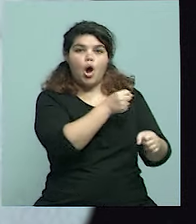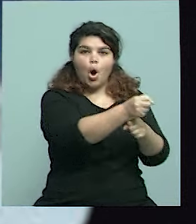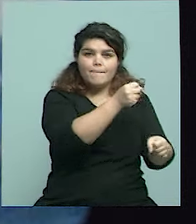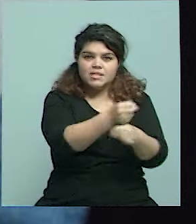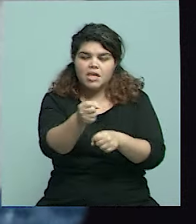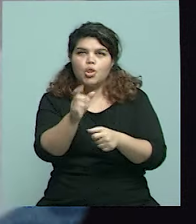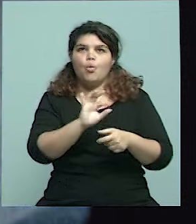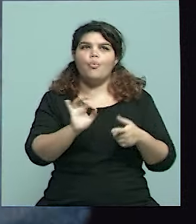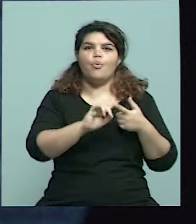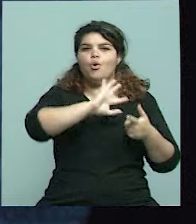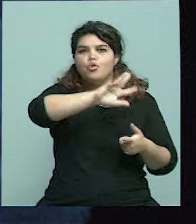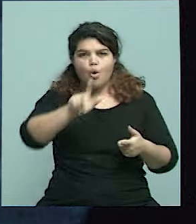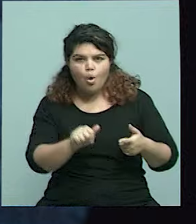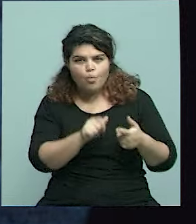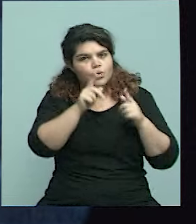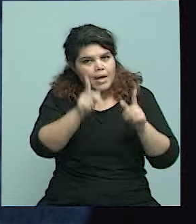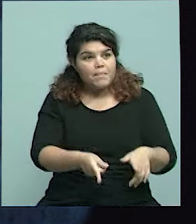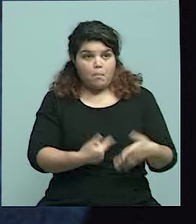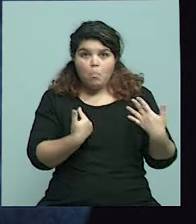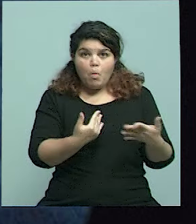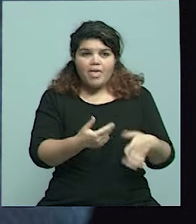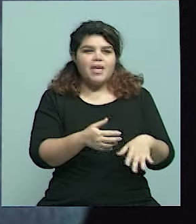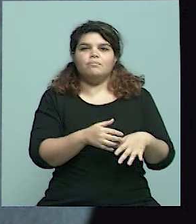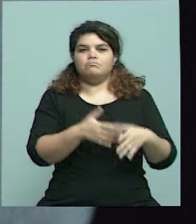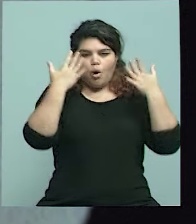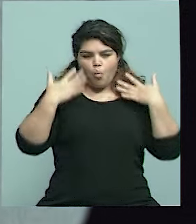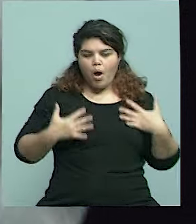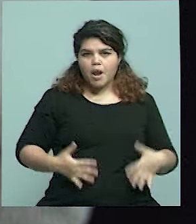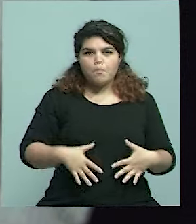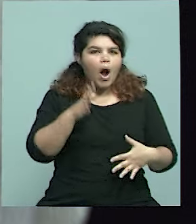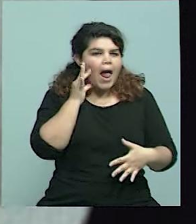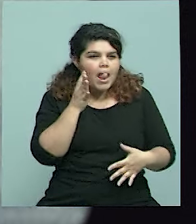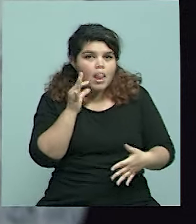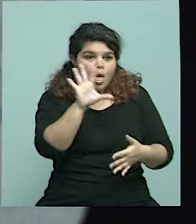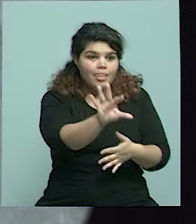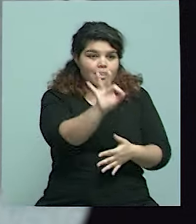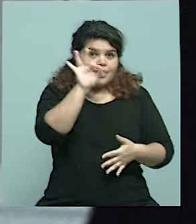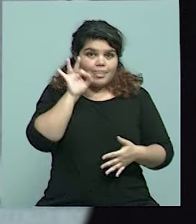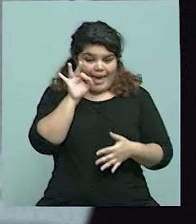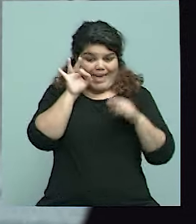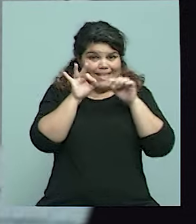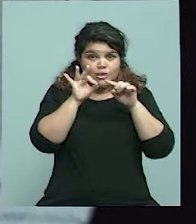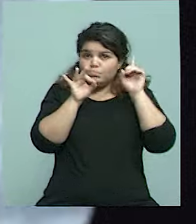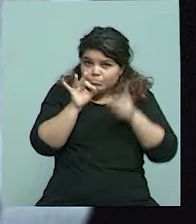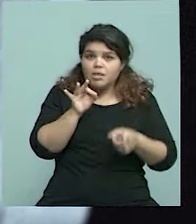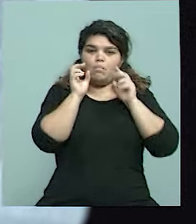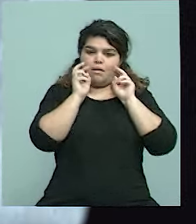robos, siempre que haya algún resto biológico que se haya dejado en la escena del crimen, eso puede llegar a